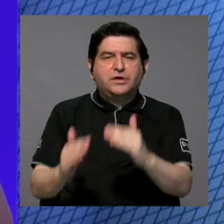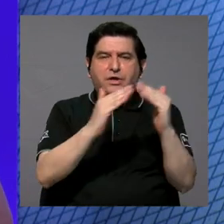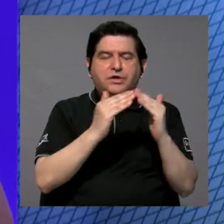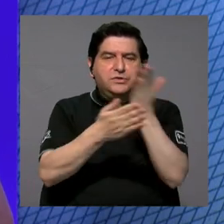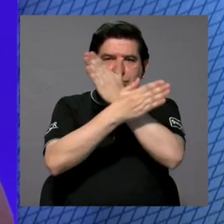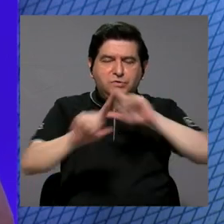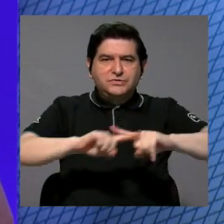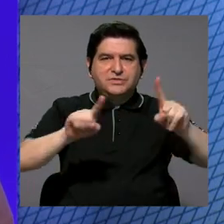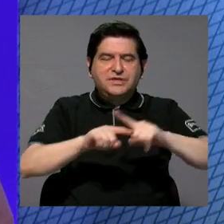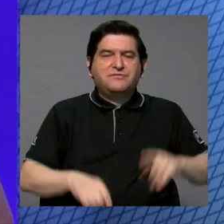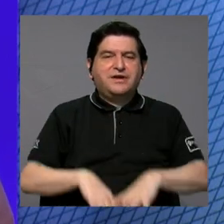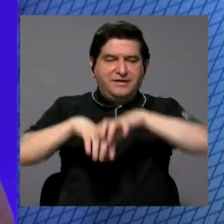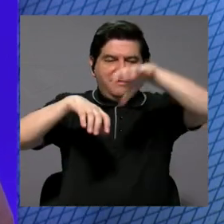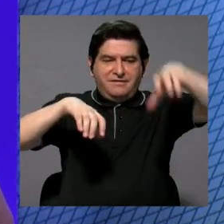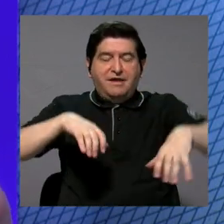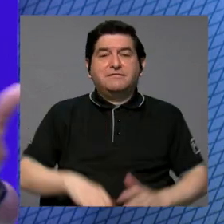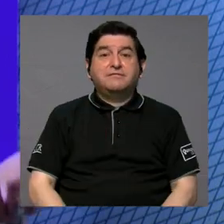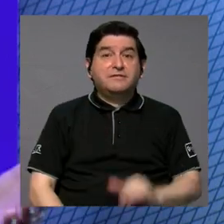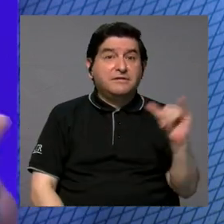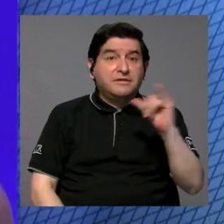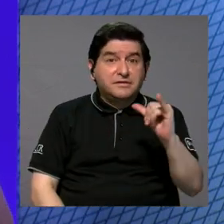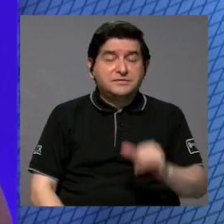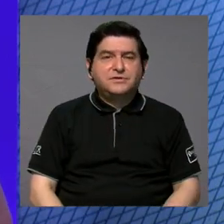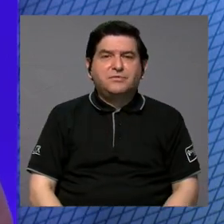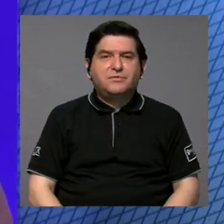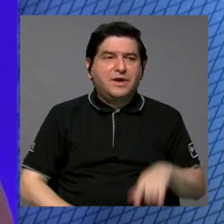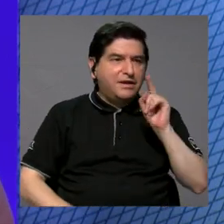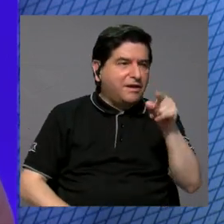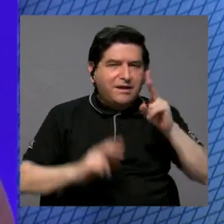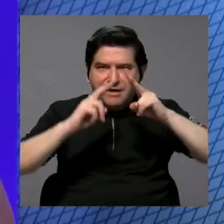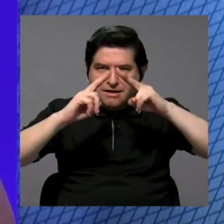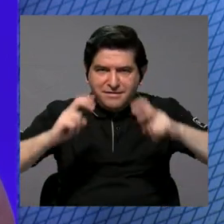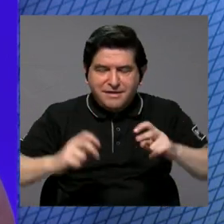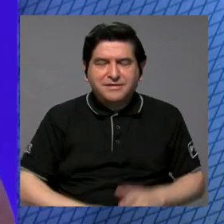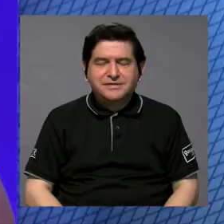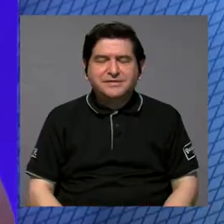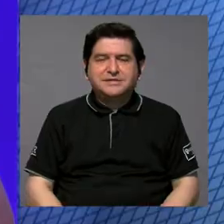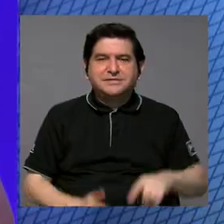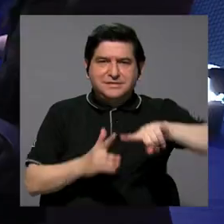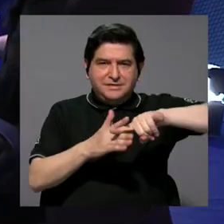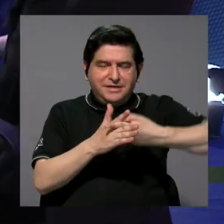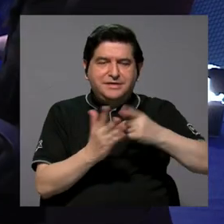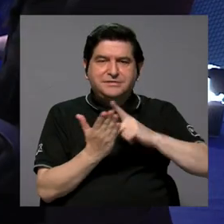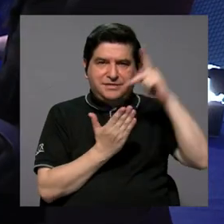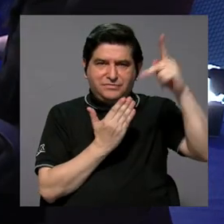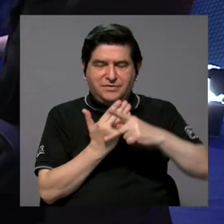en diferentes cantones, que también, como hizo la lectura ella al inicio del programa,